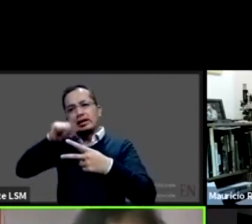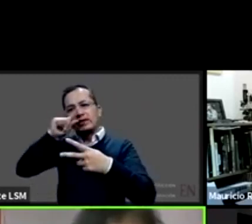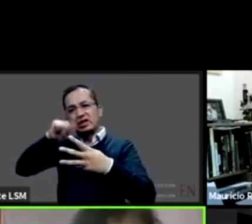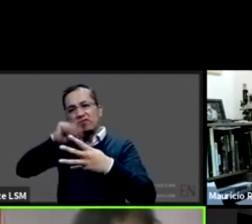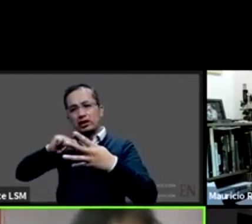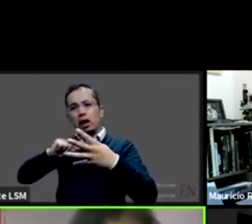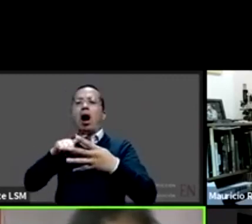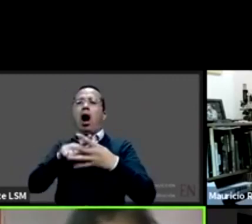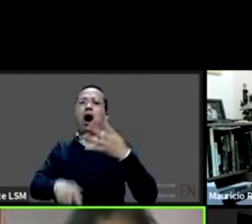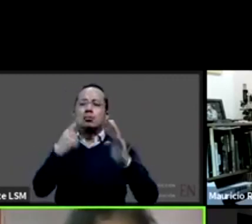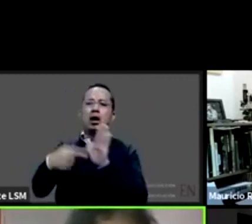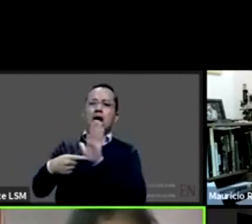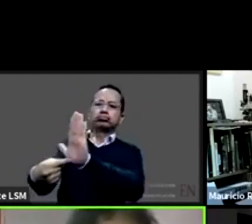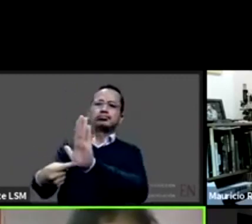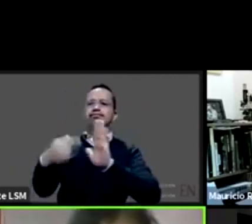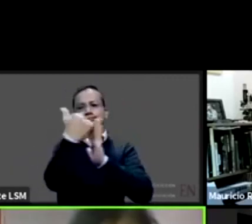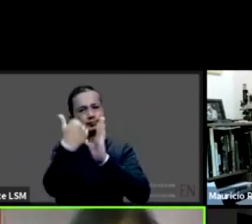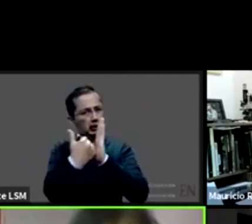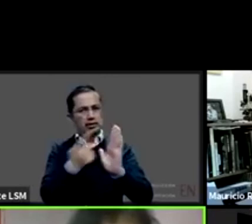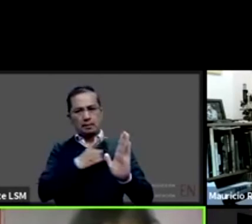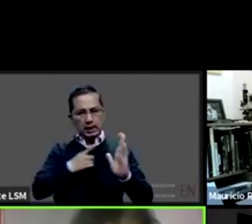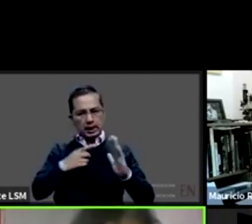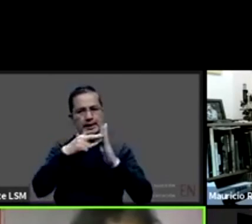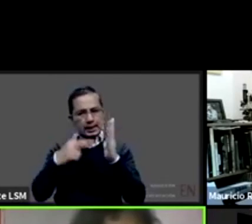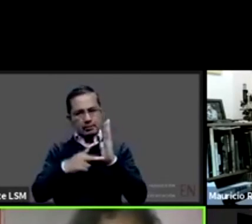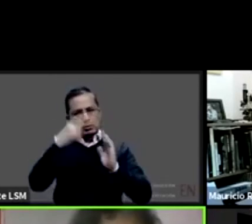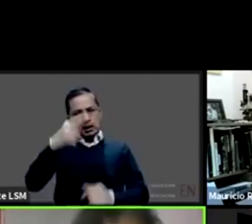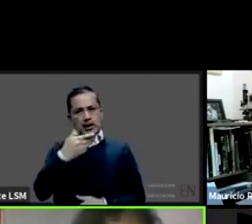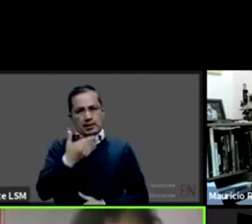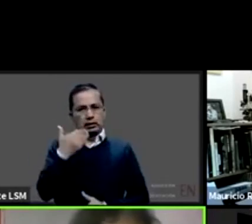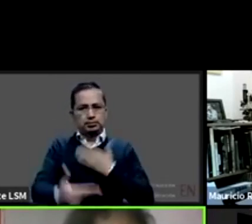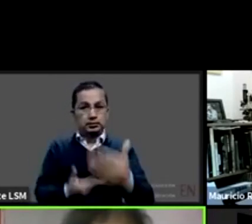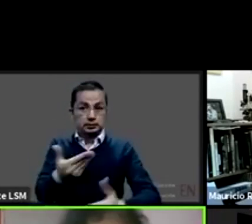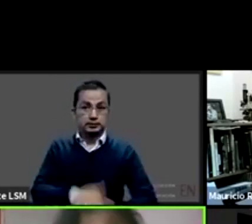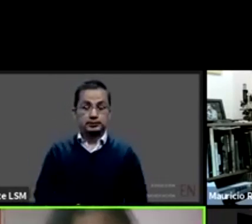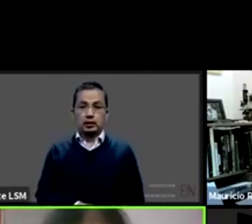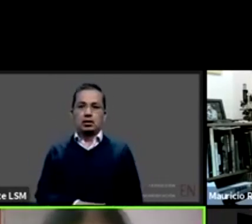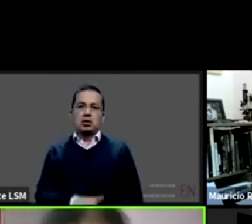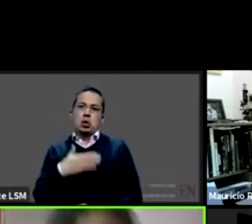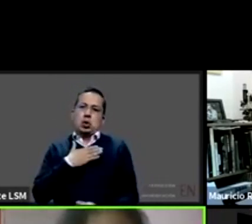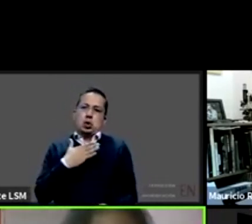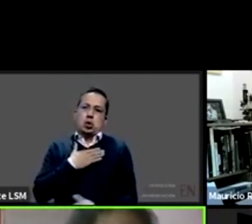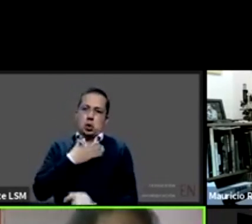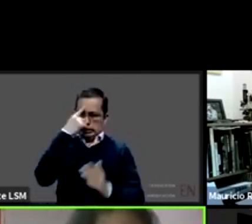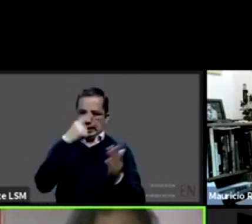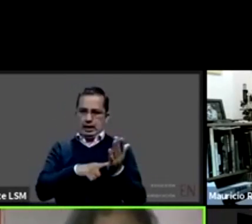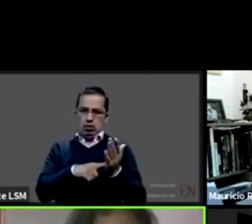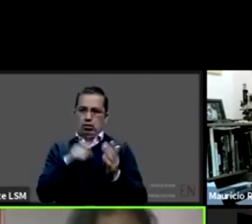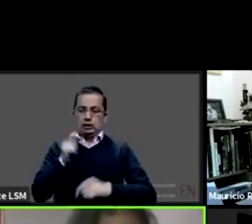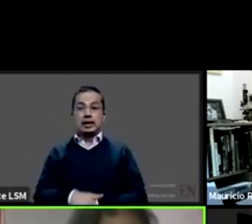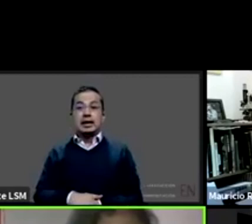decir yo sí creo que en la atención hospitalaria de niños niñas y adolescentes y de personas con